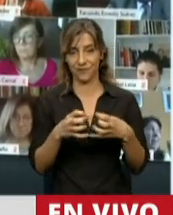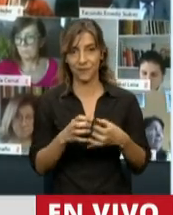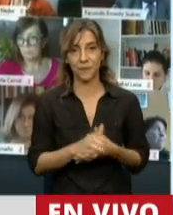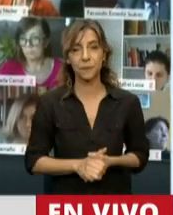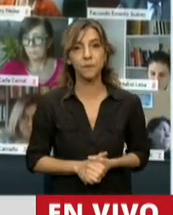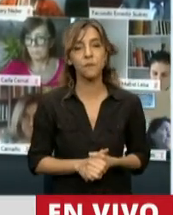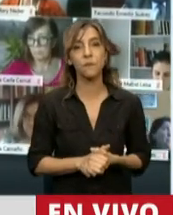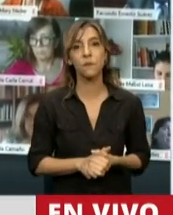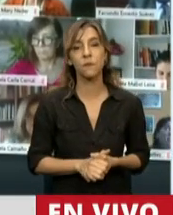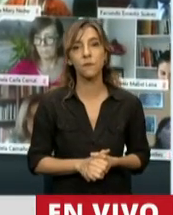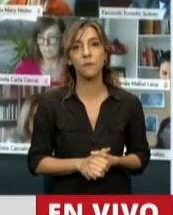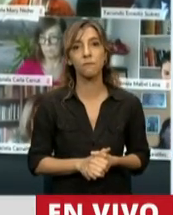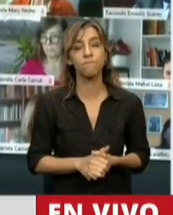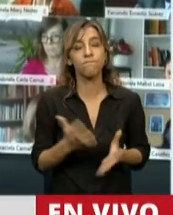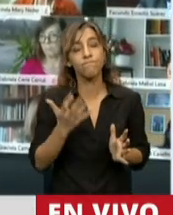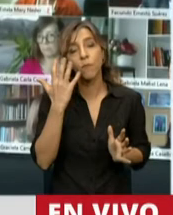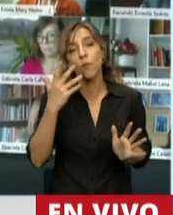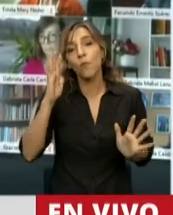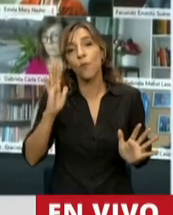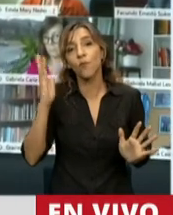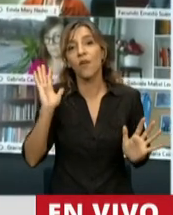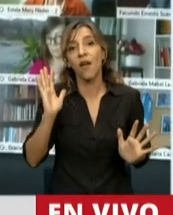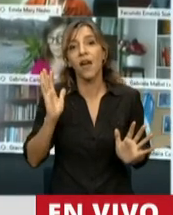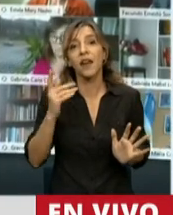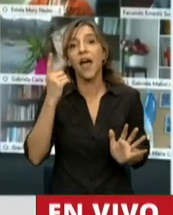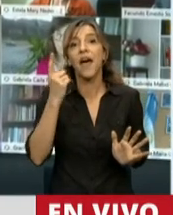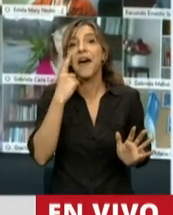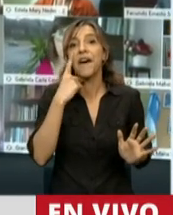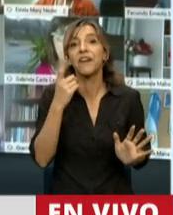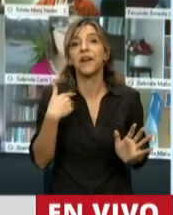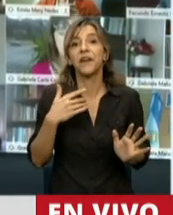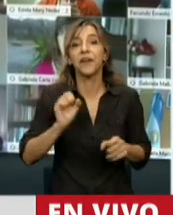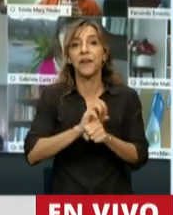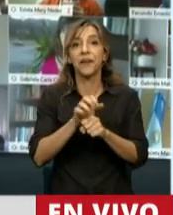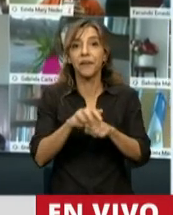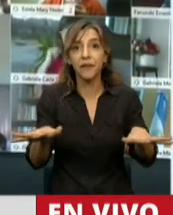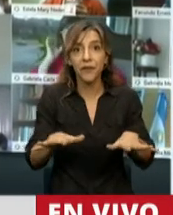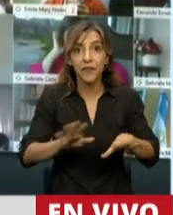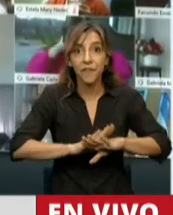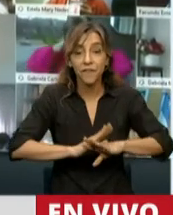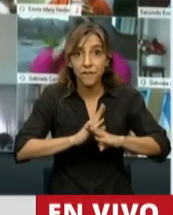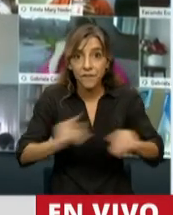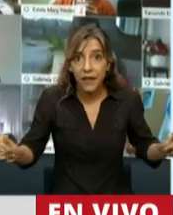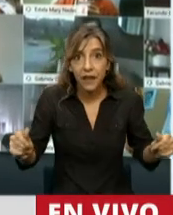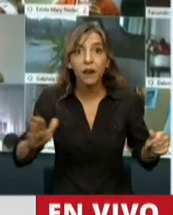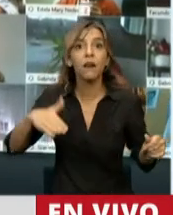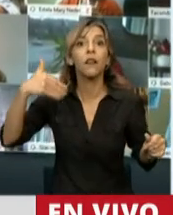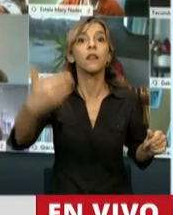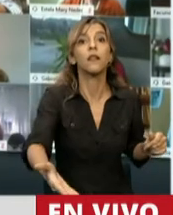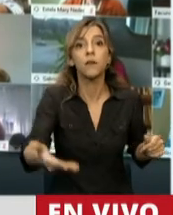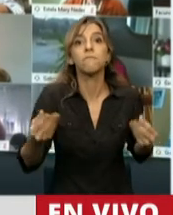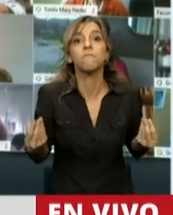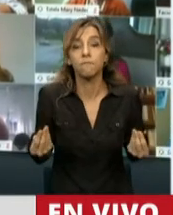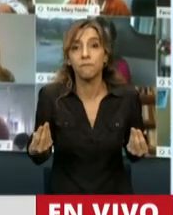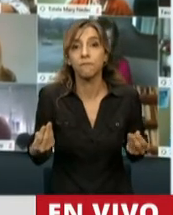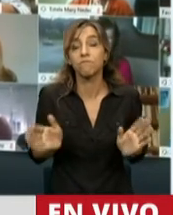a mí me hubiera gustado que mire el día después, el día después de la pandemia. ¿Saben por qué, señor presidente? Porque es